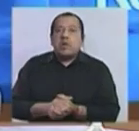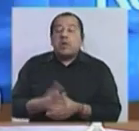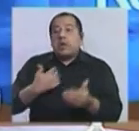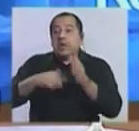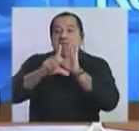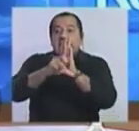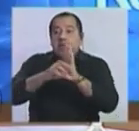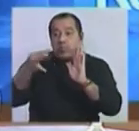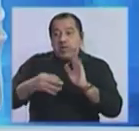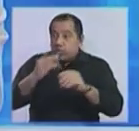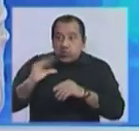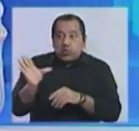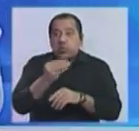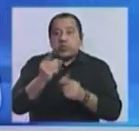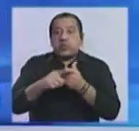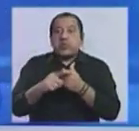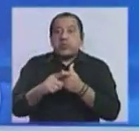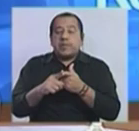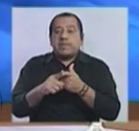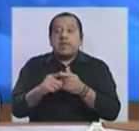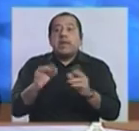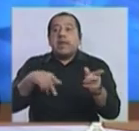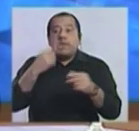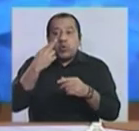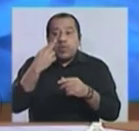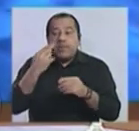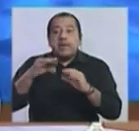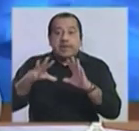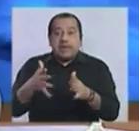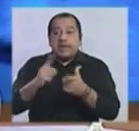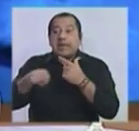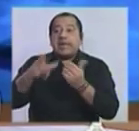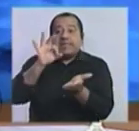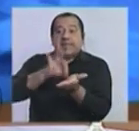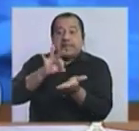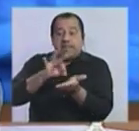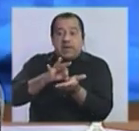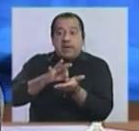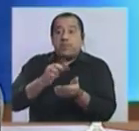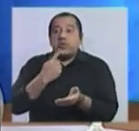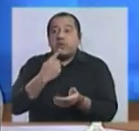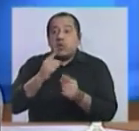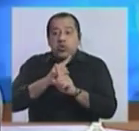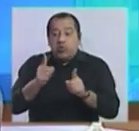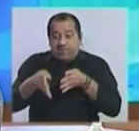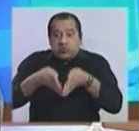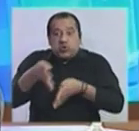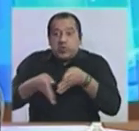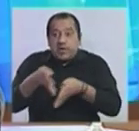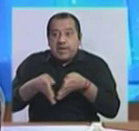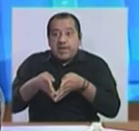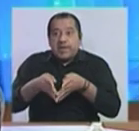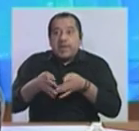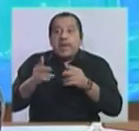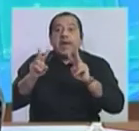ley la cumplieron todos. Claro, las pusieron. El problema está en que el sistema no funciona en la